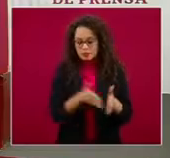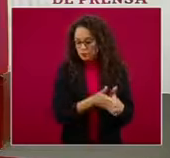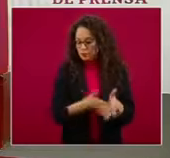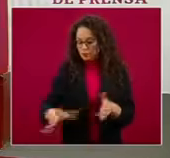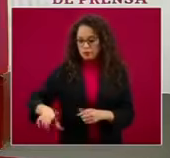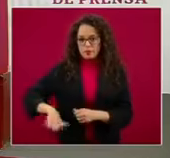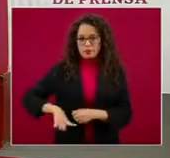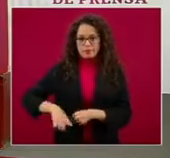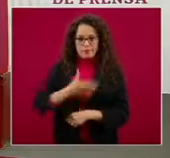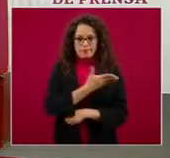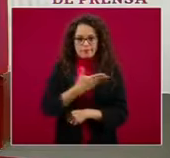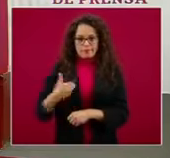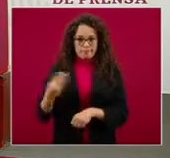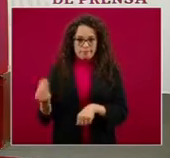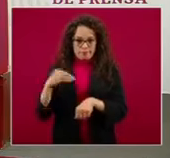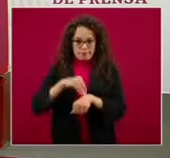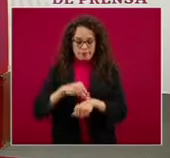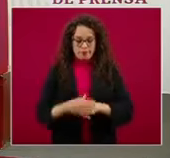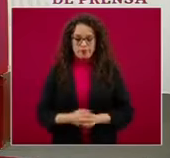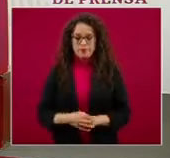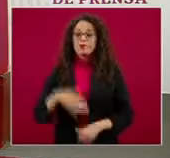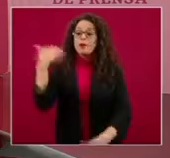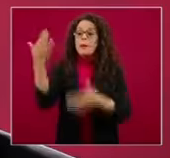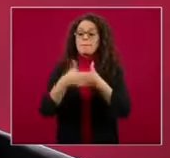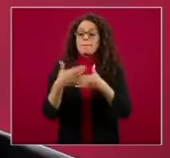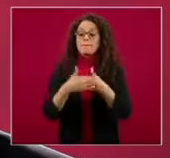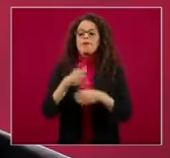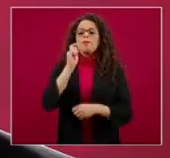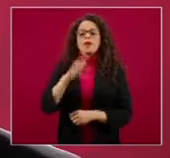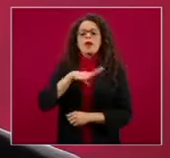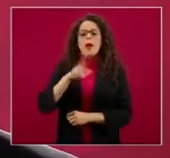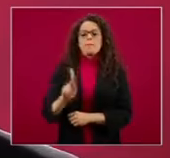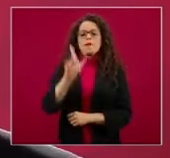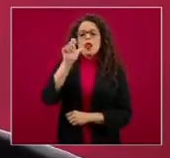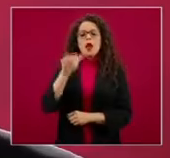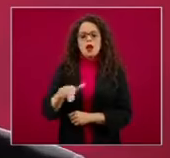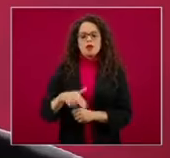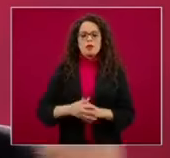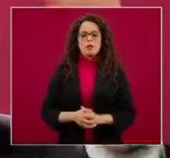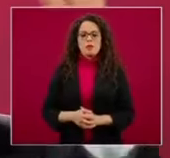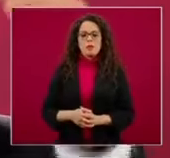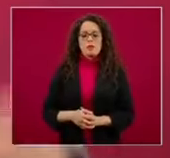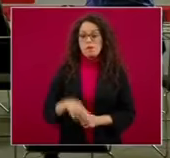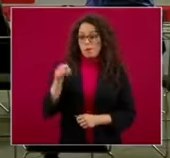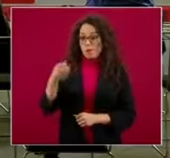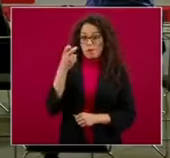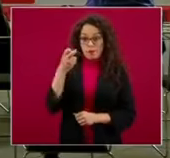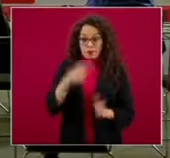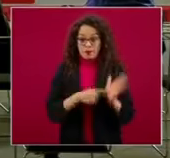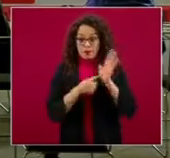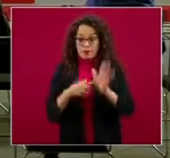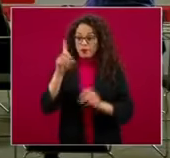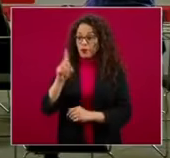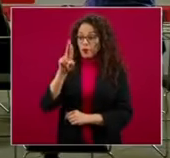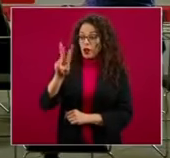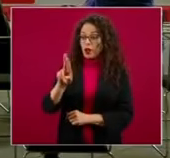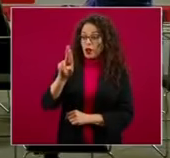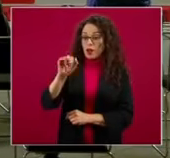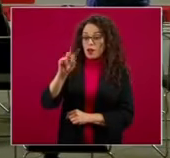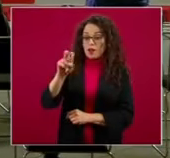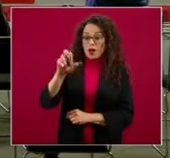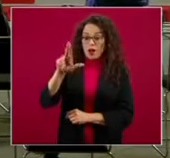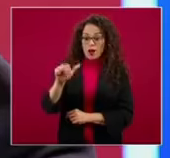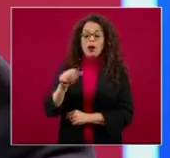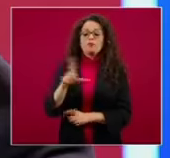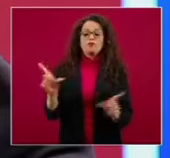Estamos planeando próximamente, en esta presentación el doctor Rivera hizo una síntesis después